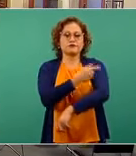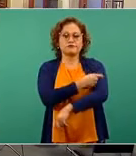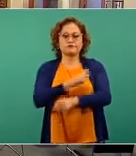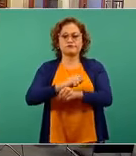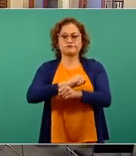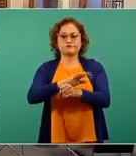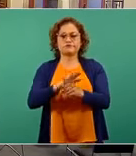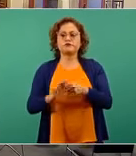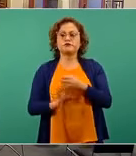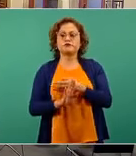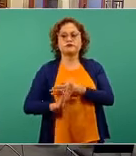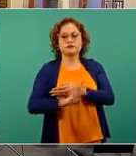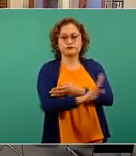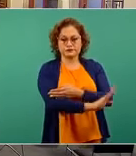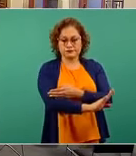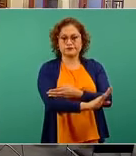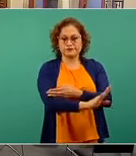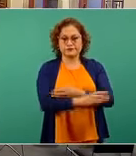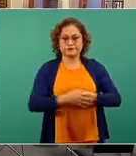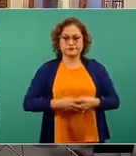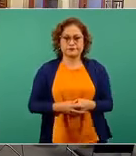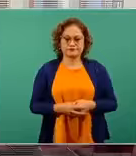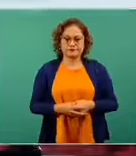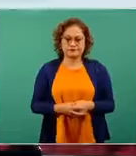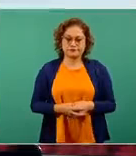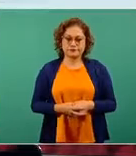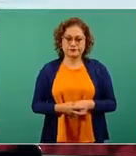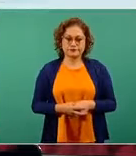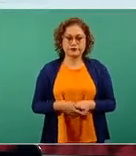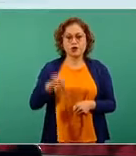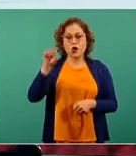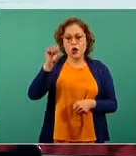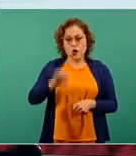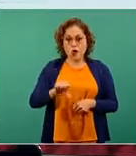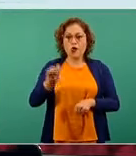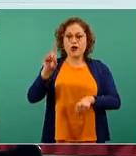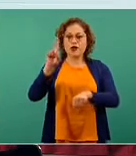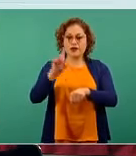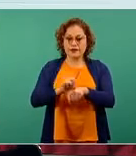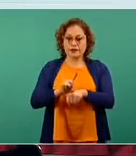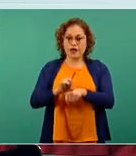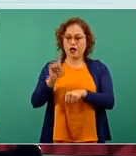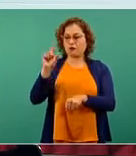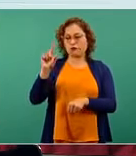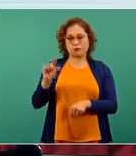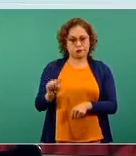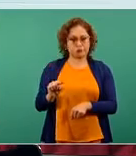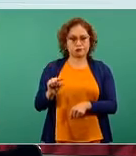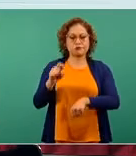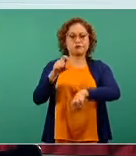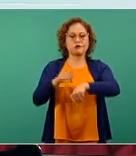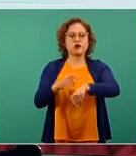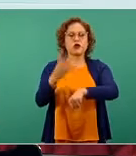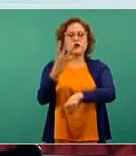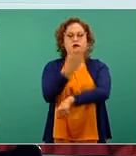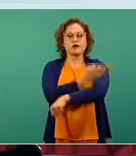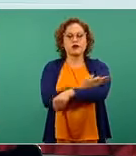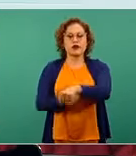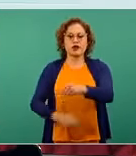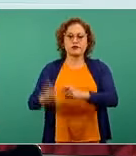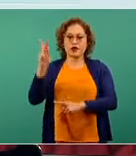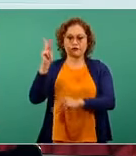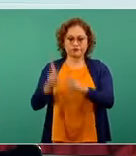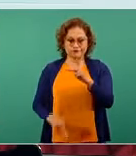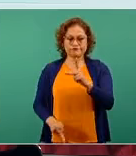SARS-CoV-2 para prevenir la COVID-19. Hoy tenemos un registro considerablemente bajo a las cuatro de la tarde de la